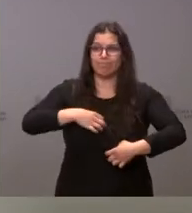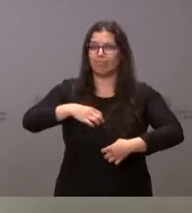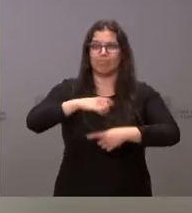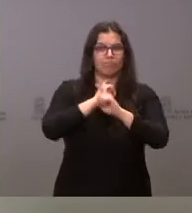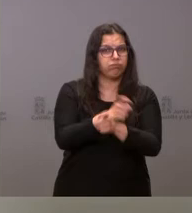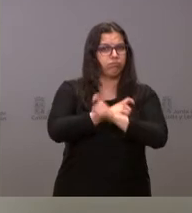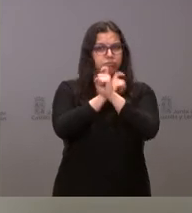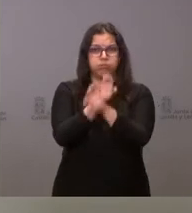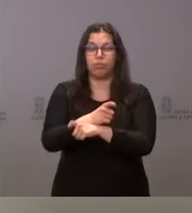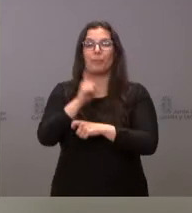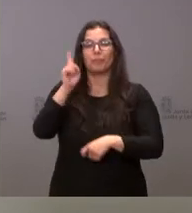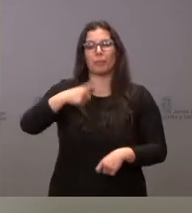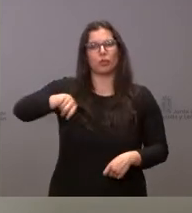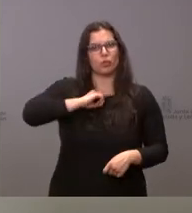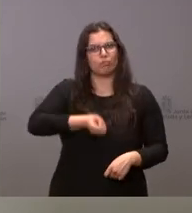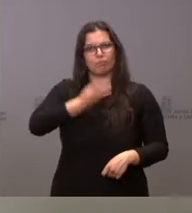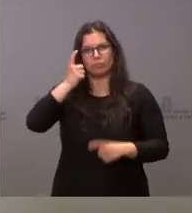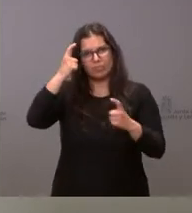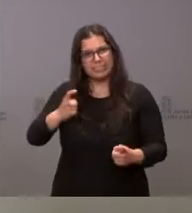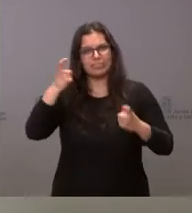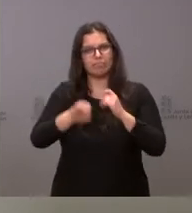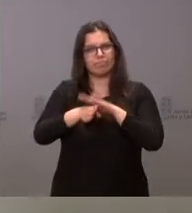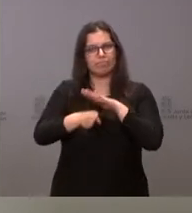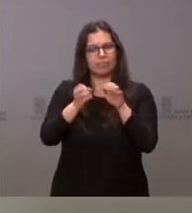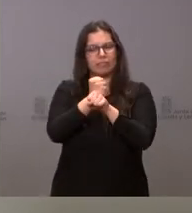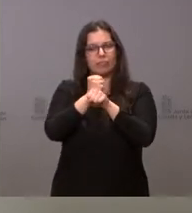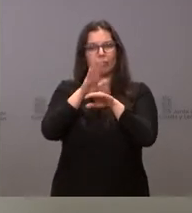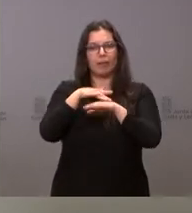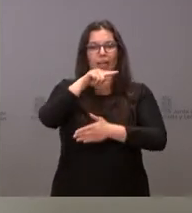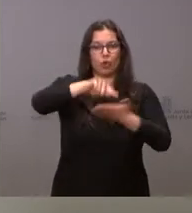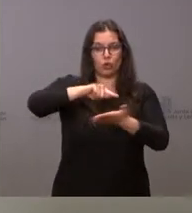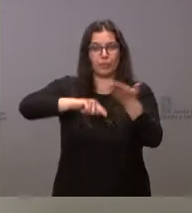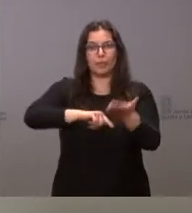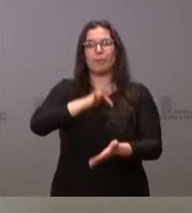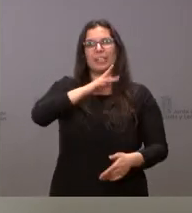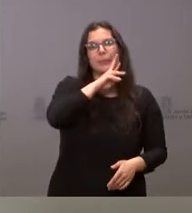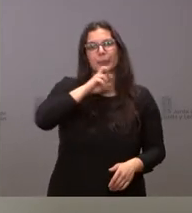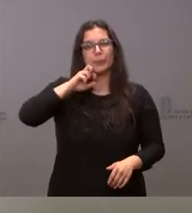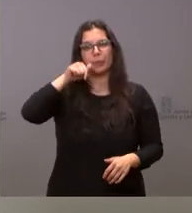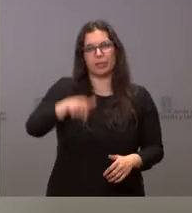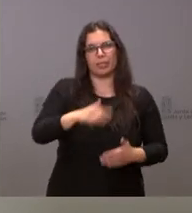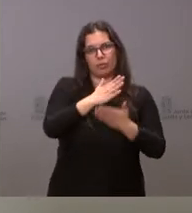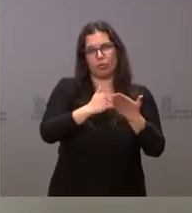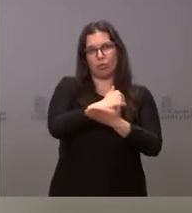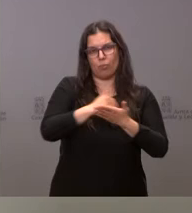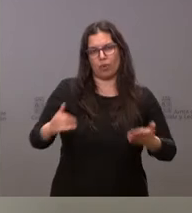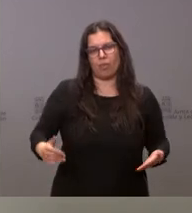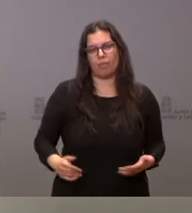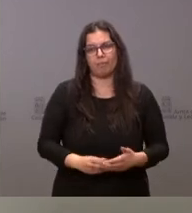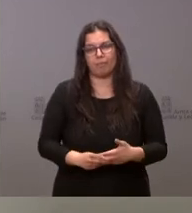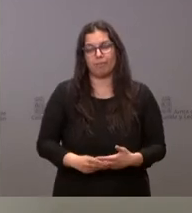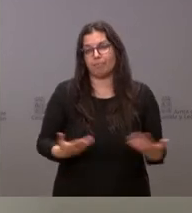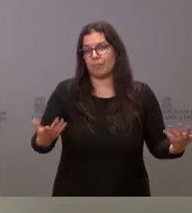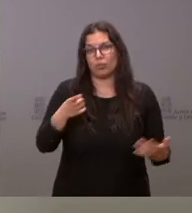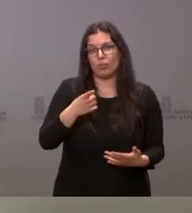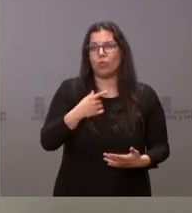vocación de seguir trabajando en el horizonte de crear y mantener puestos de trabajo en nuestra comunidad autónoma. Esto es algo